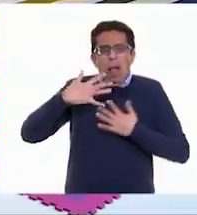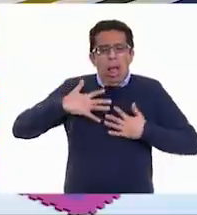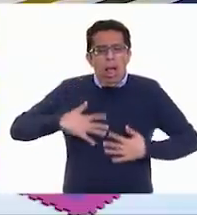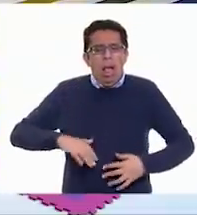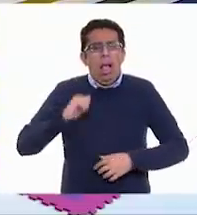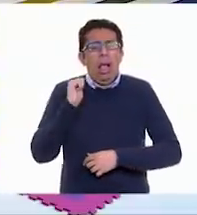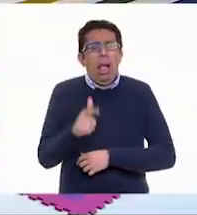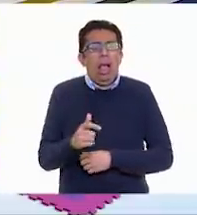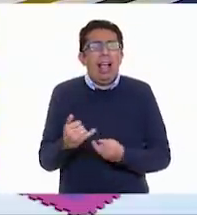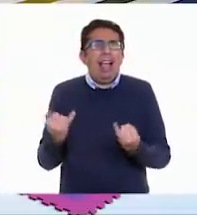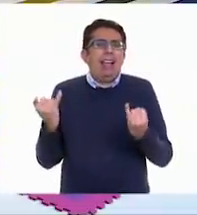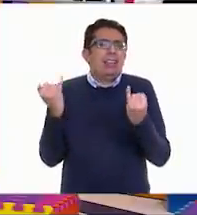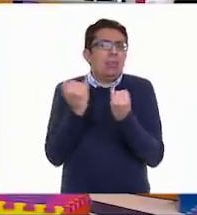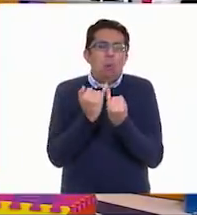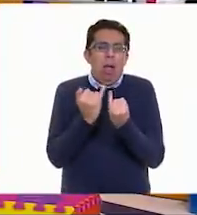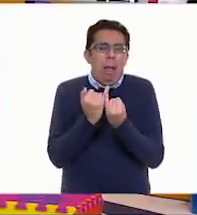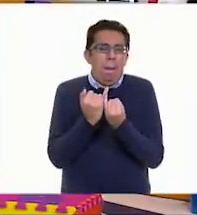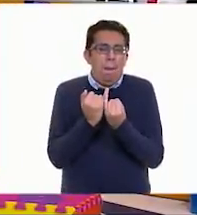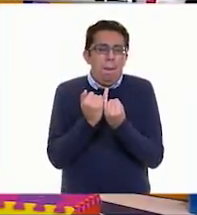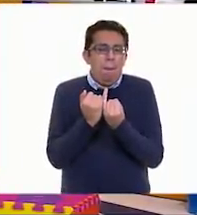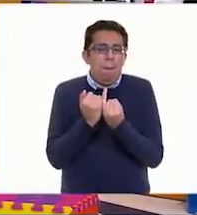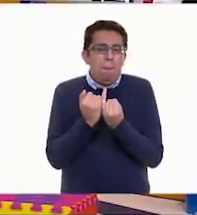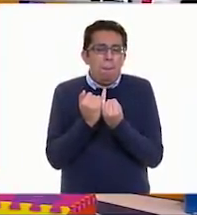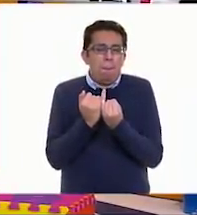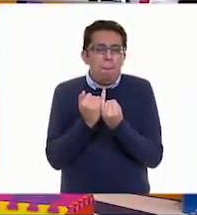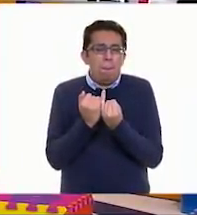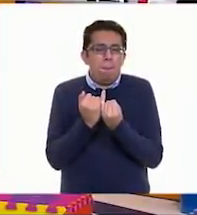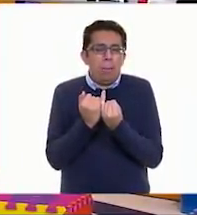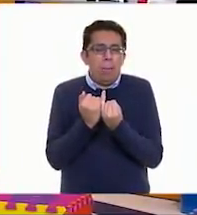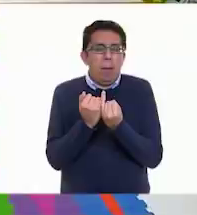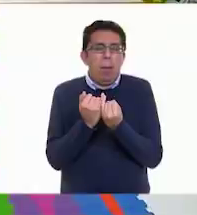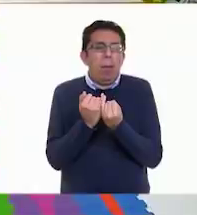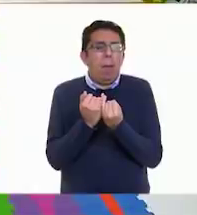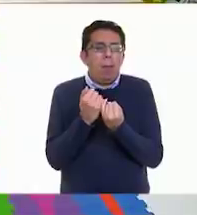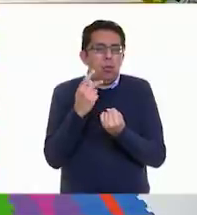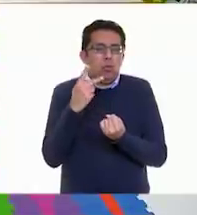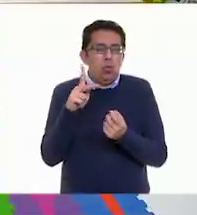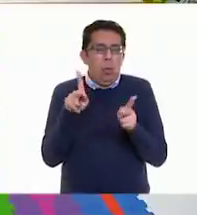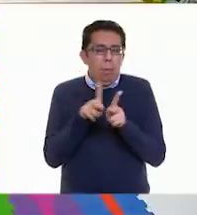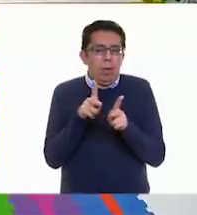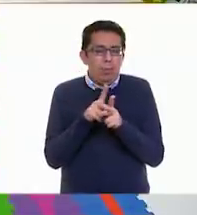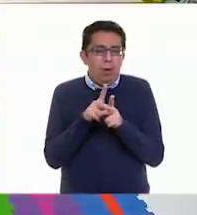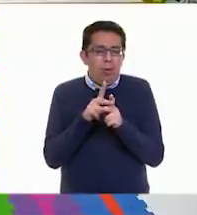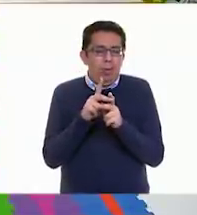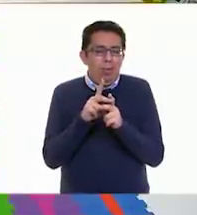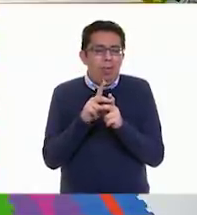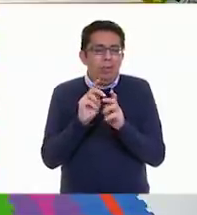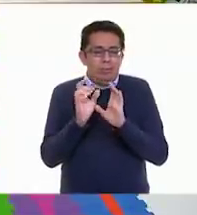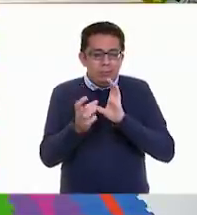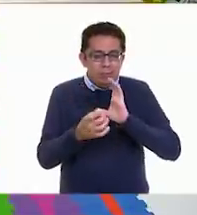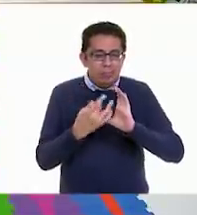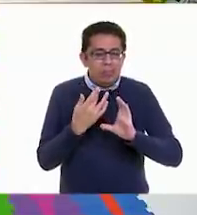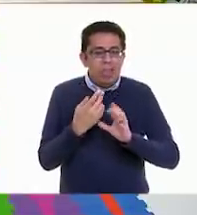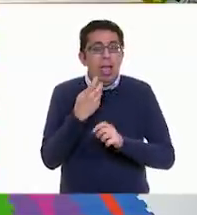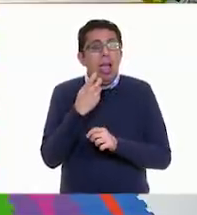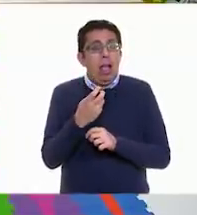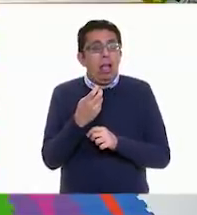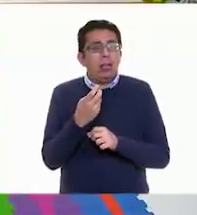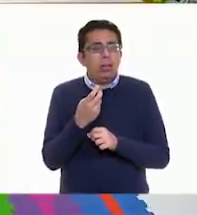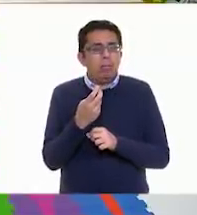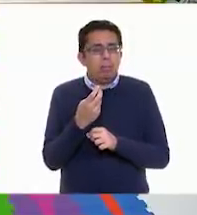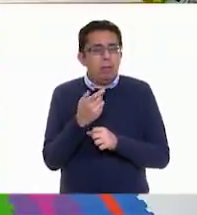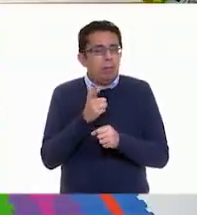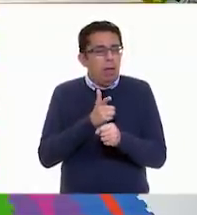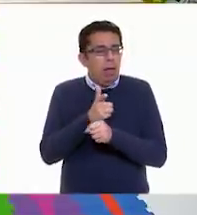es lo mismo que pasa con las palabras que nos mostró tu primo, ¿no? Exactamente. Vamos a reconocer las palabras que mencionan aquí.